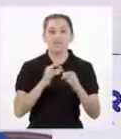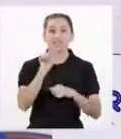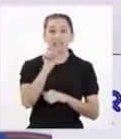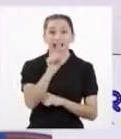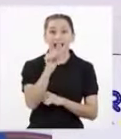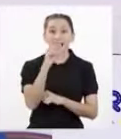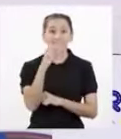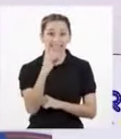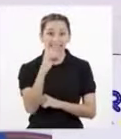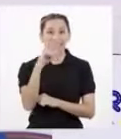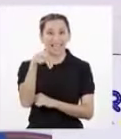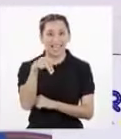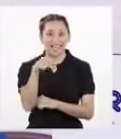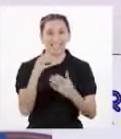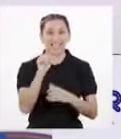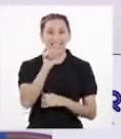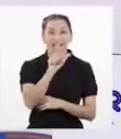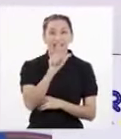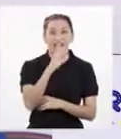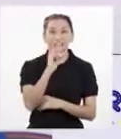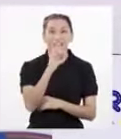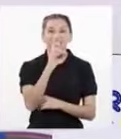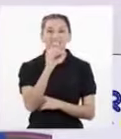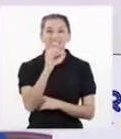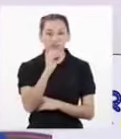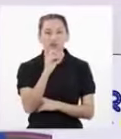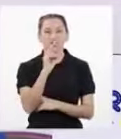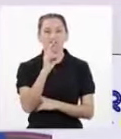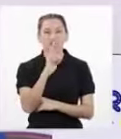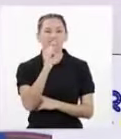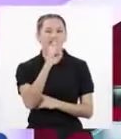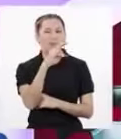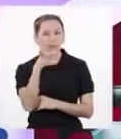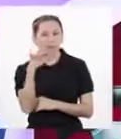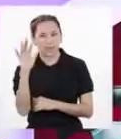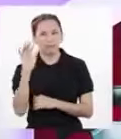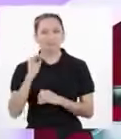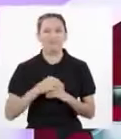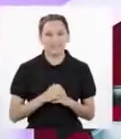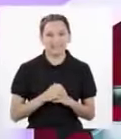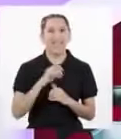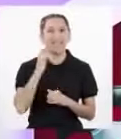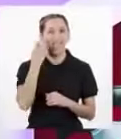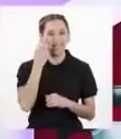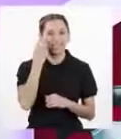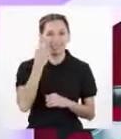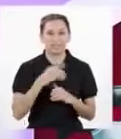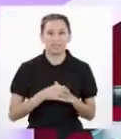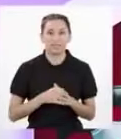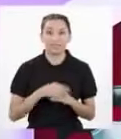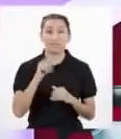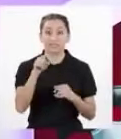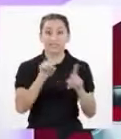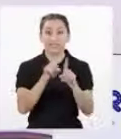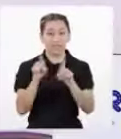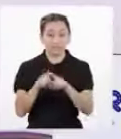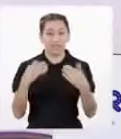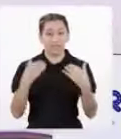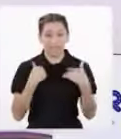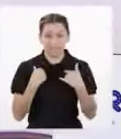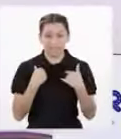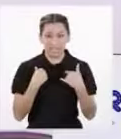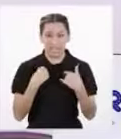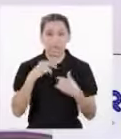ADN, o sea, el ácido desocirribonucleico Ah, claro, y también está compuesto de nucleónidos